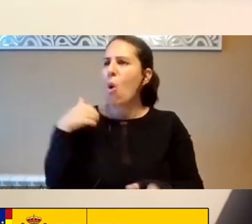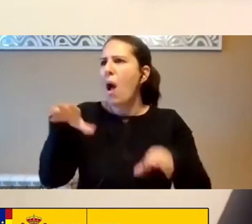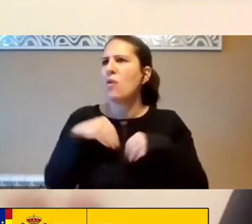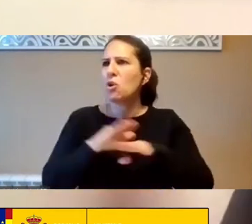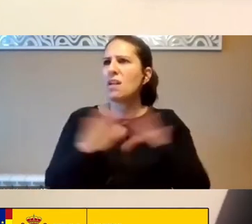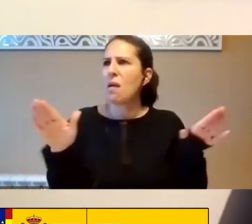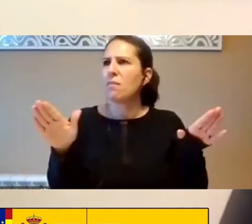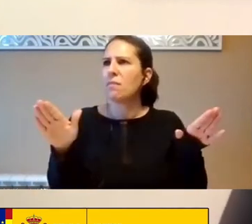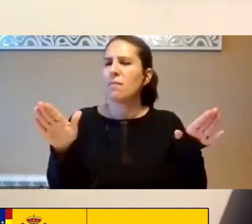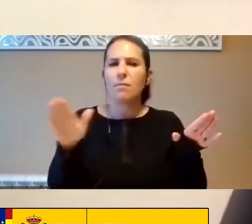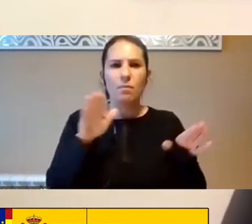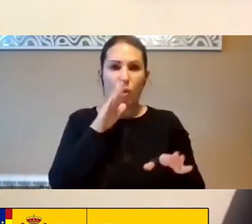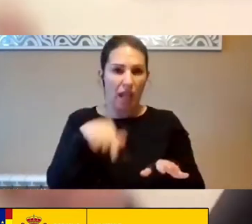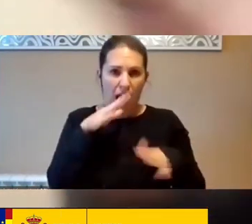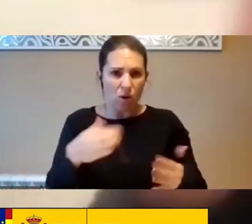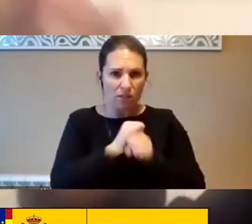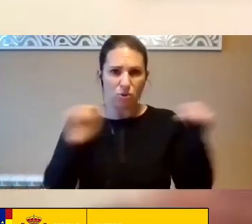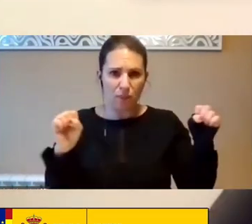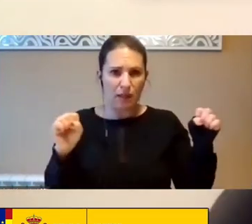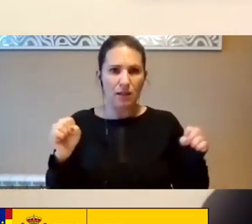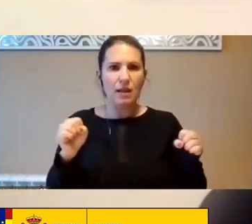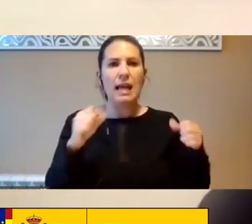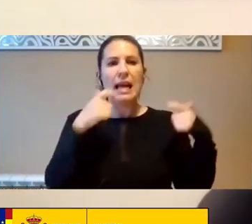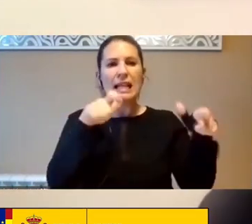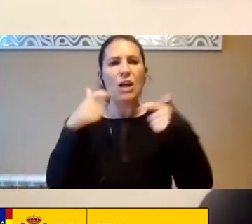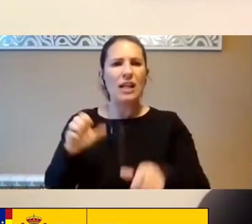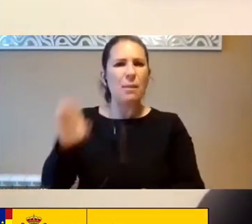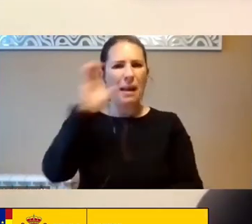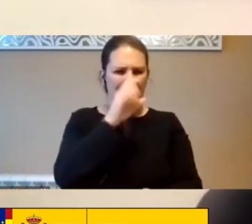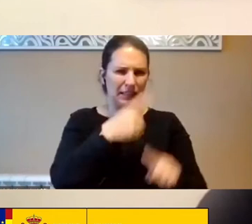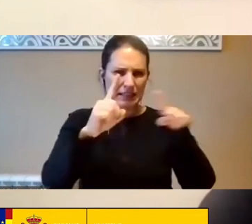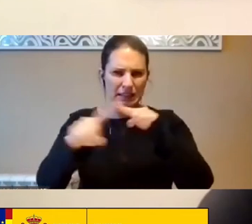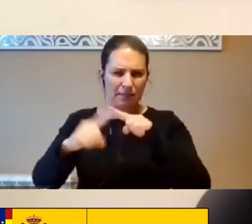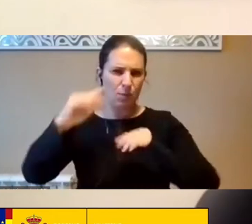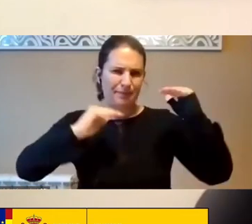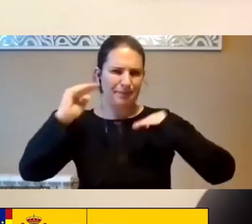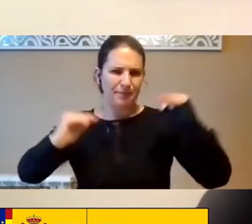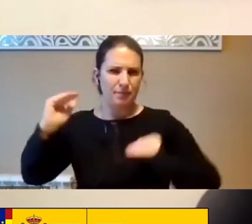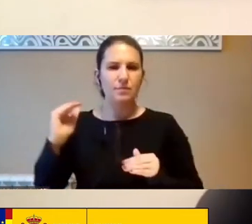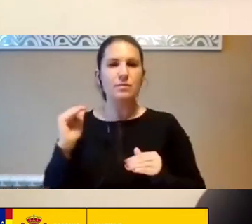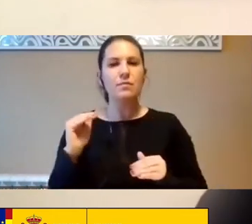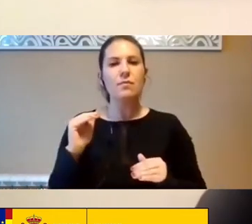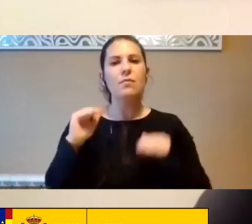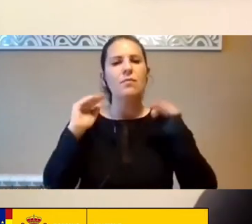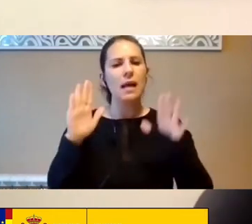es Una Es imposible Hoy Y hay Distintas Categorías De Países Pero Quiero Tener Quiero